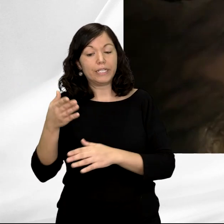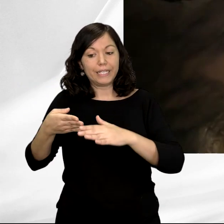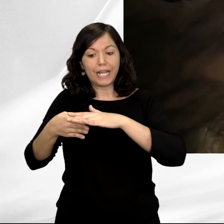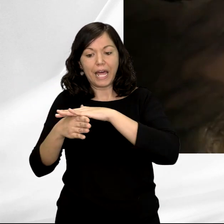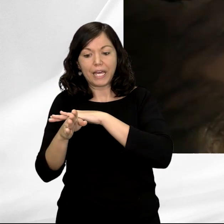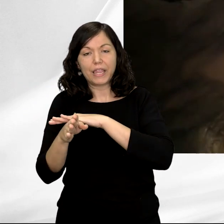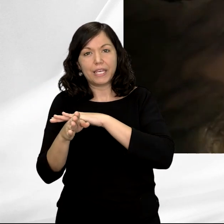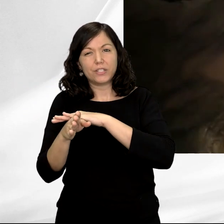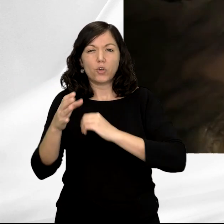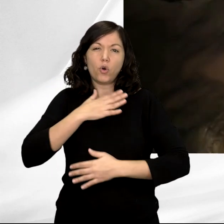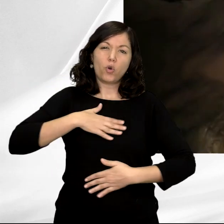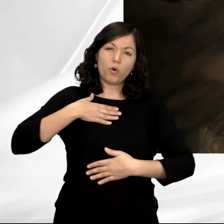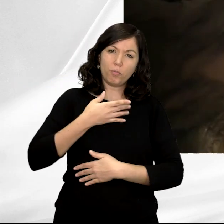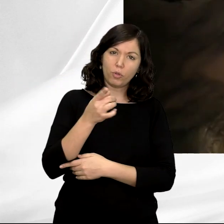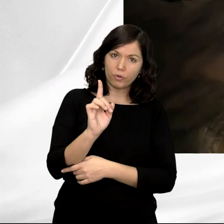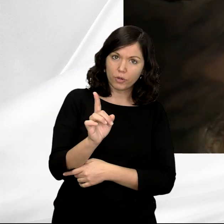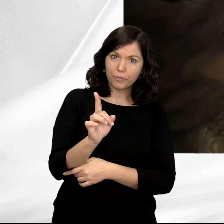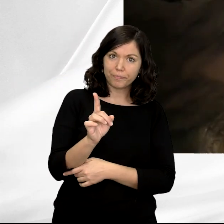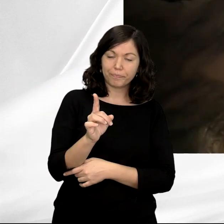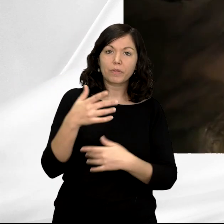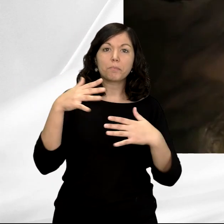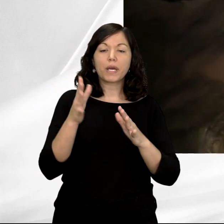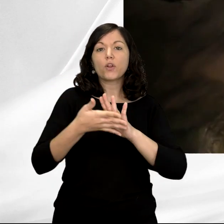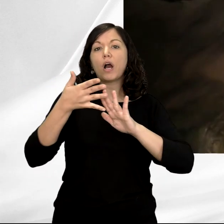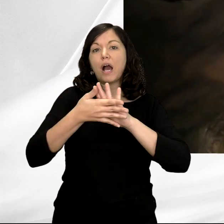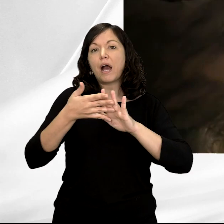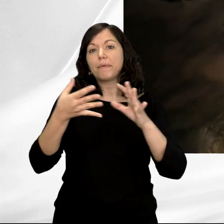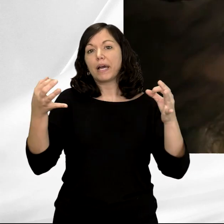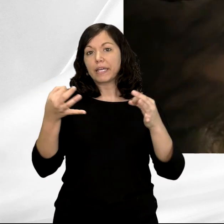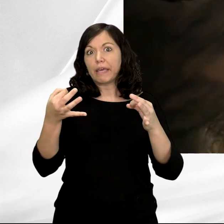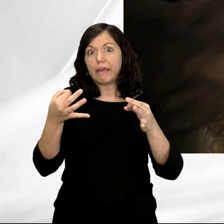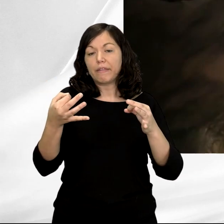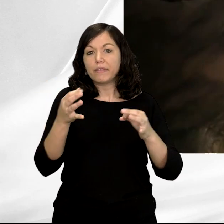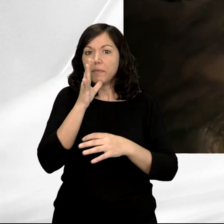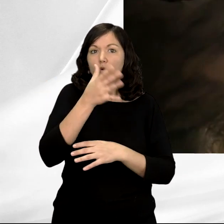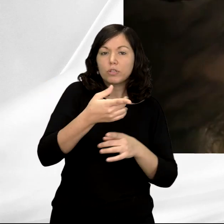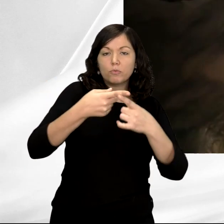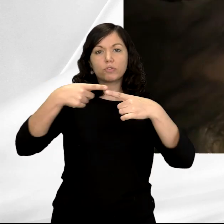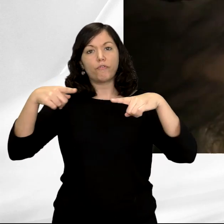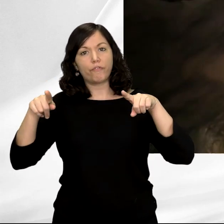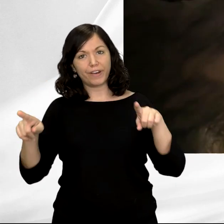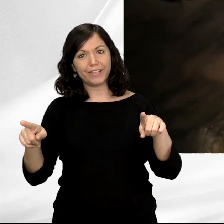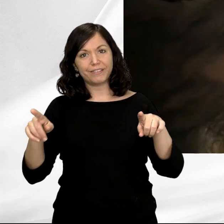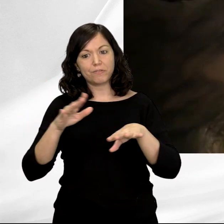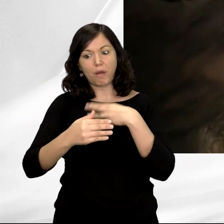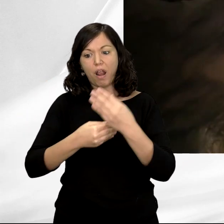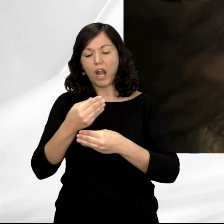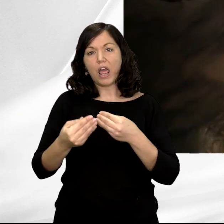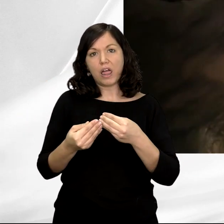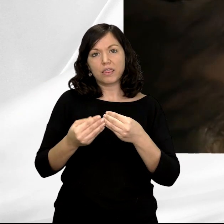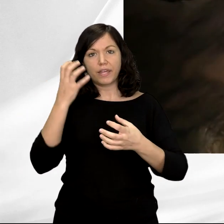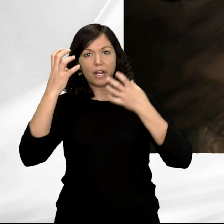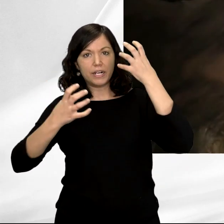más incómodo, que probablemente nos está hablando de distintas intenciones a la hora de representar estas figuras animales.